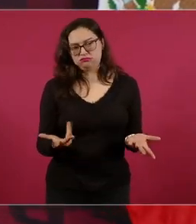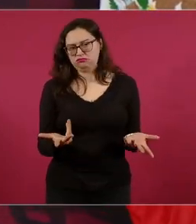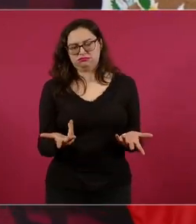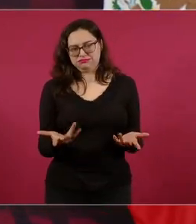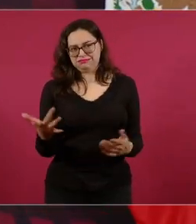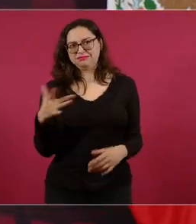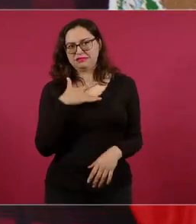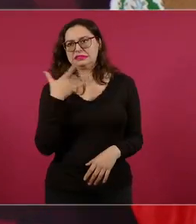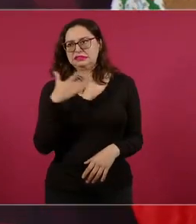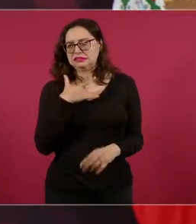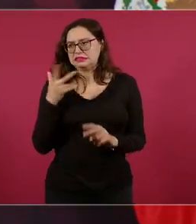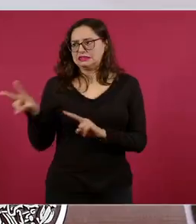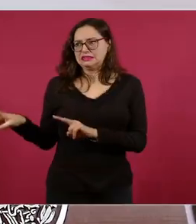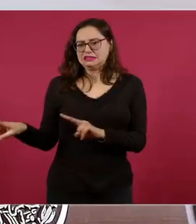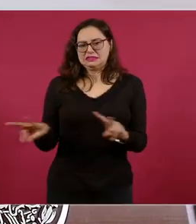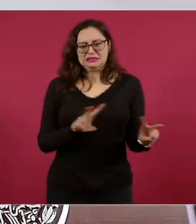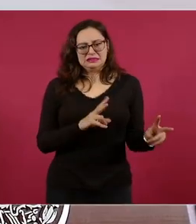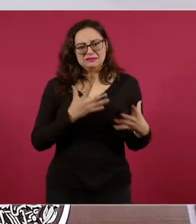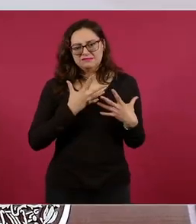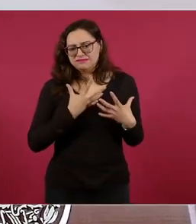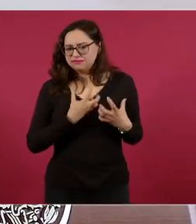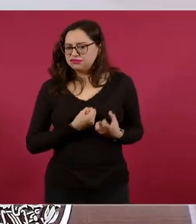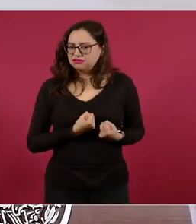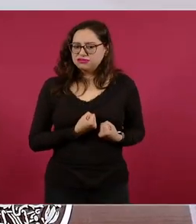eso es lo más difícil